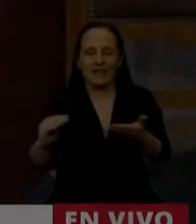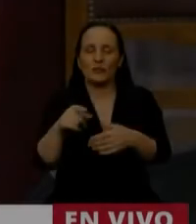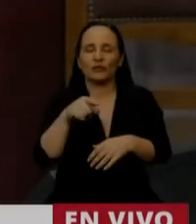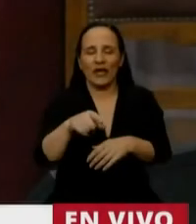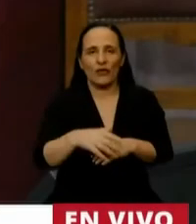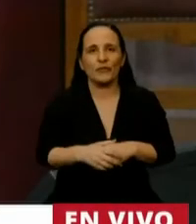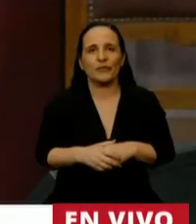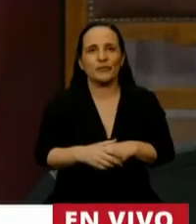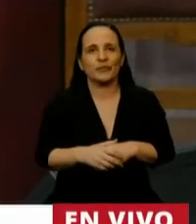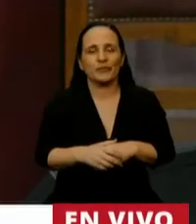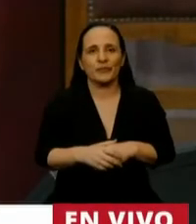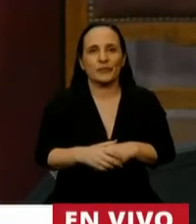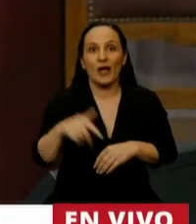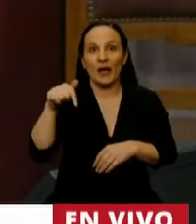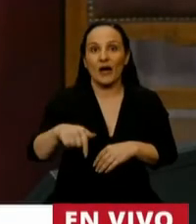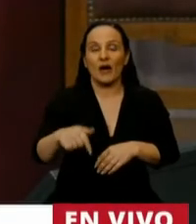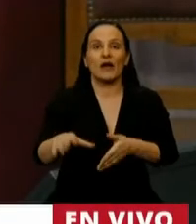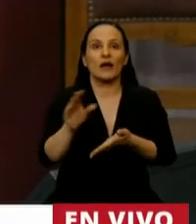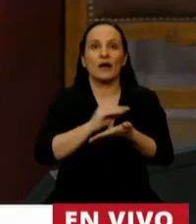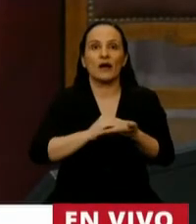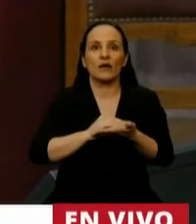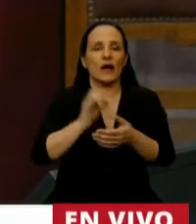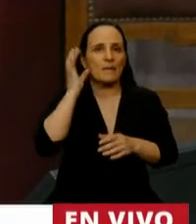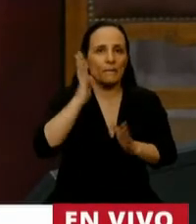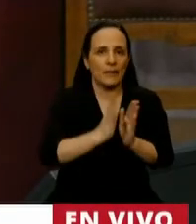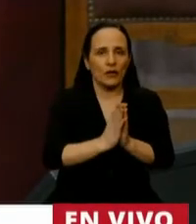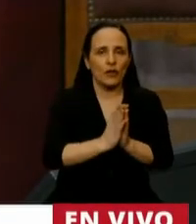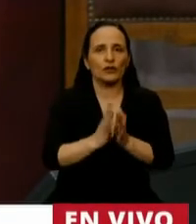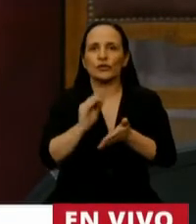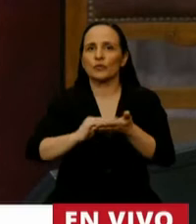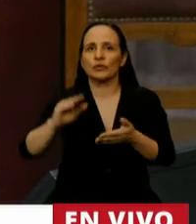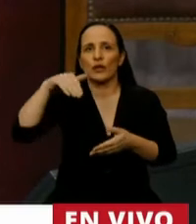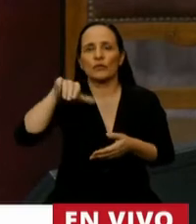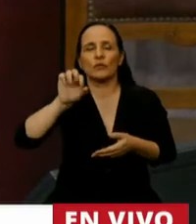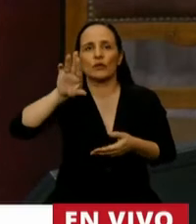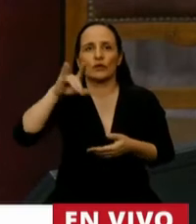En el uso de la palabra, la diputada Moró.